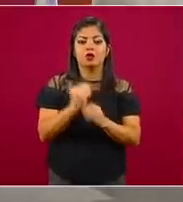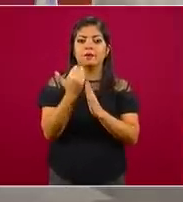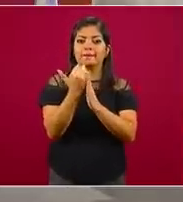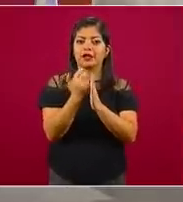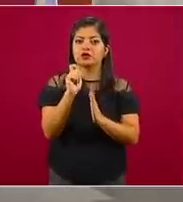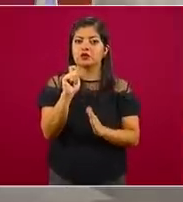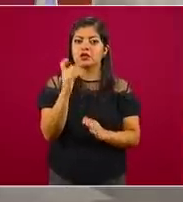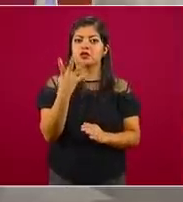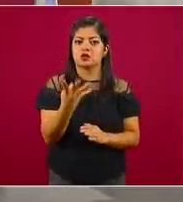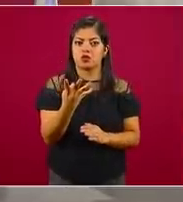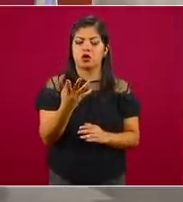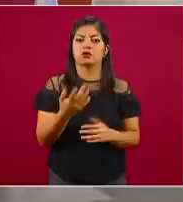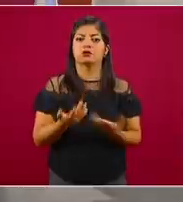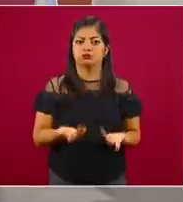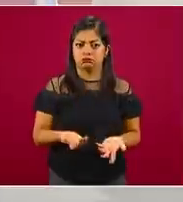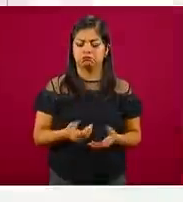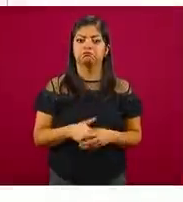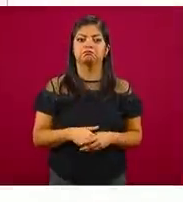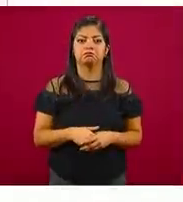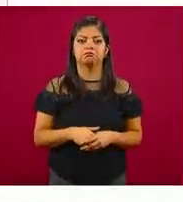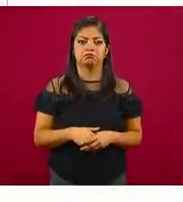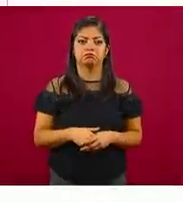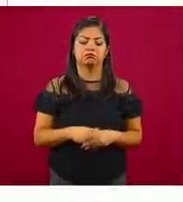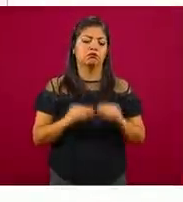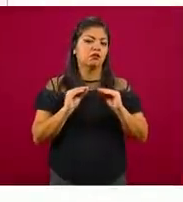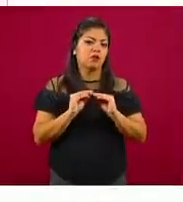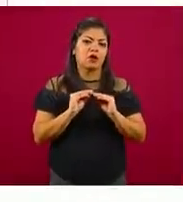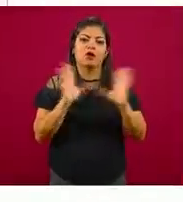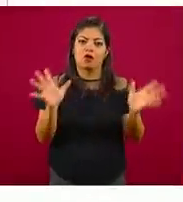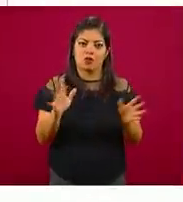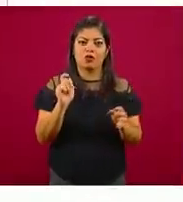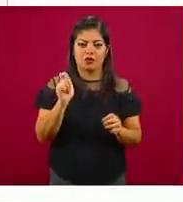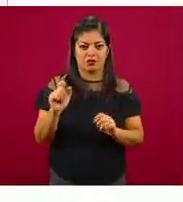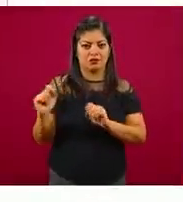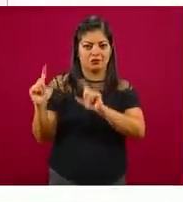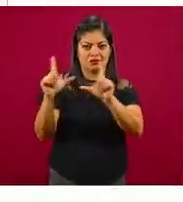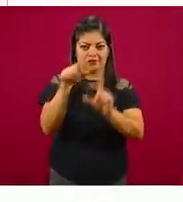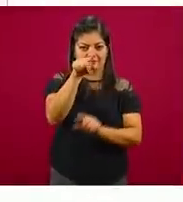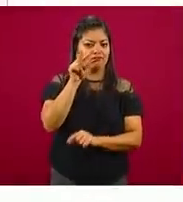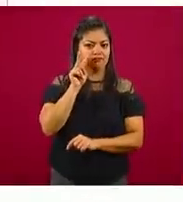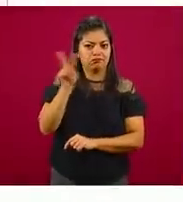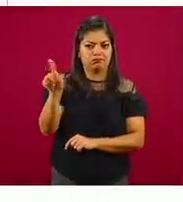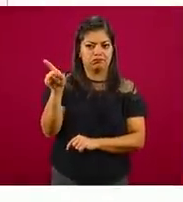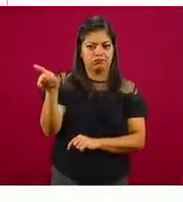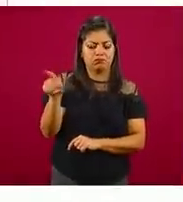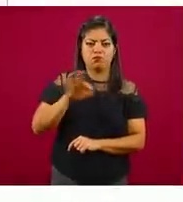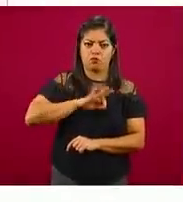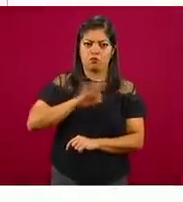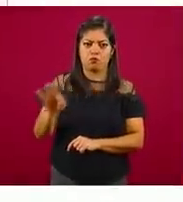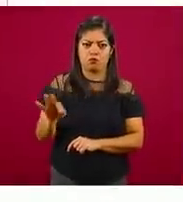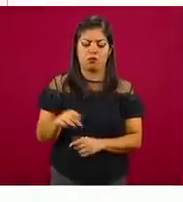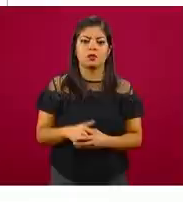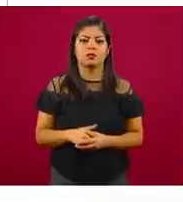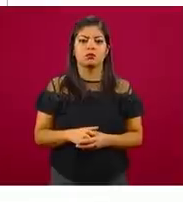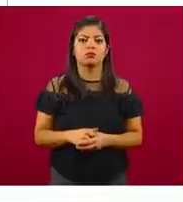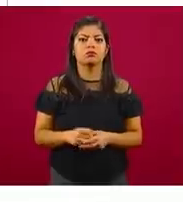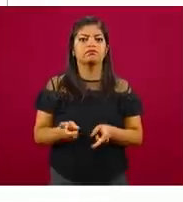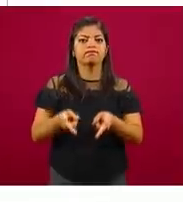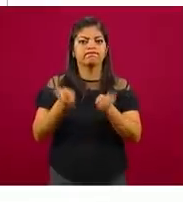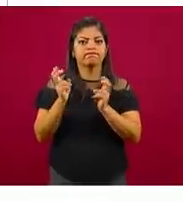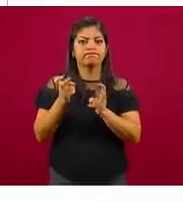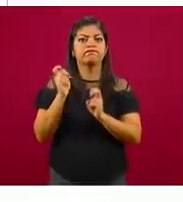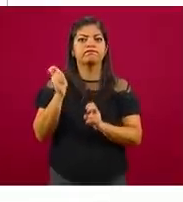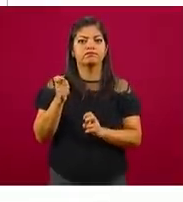24. Les dejo obviamente el cuadro, adelante, vamos rápido. Incidencia delictiva del